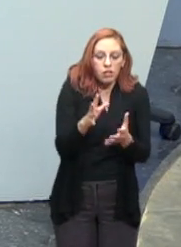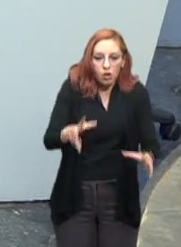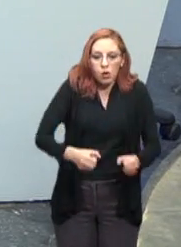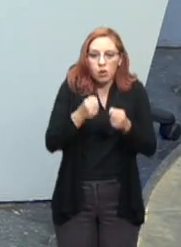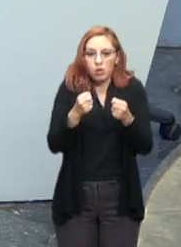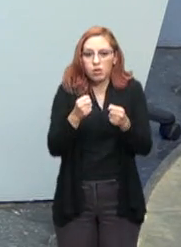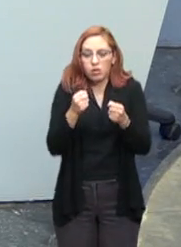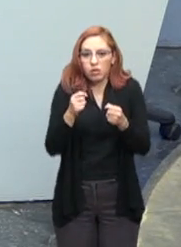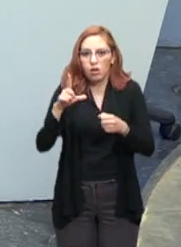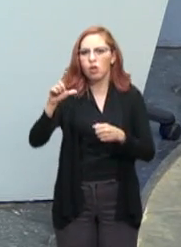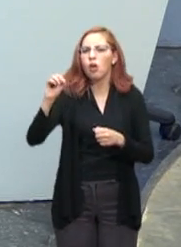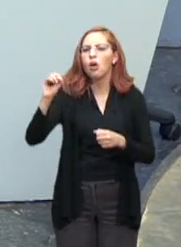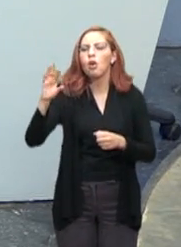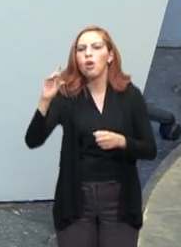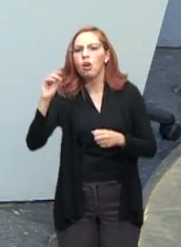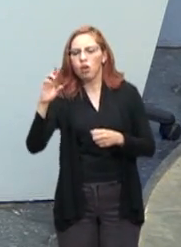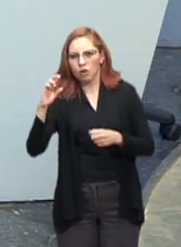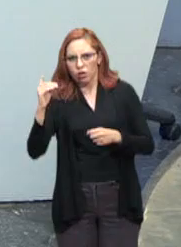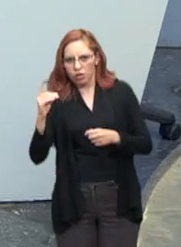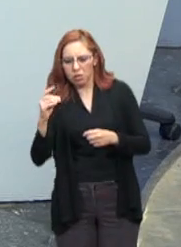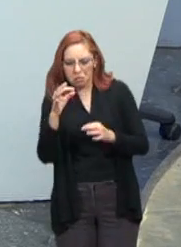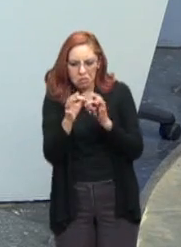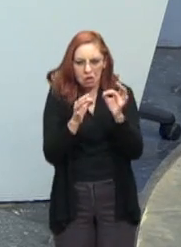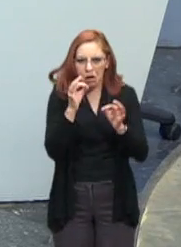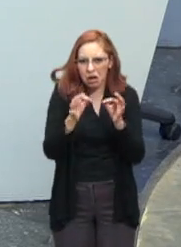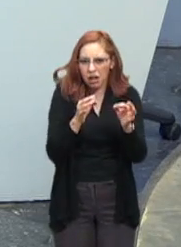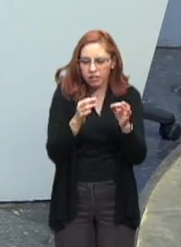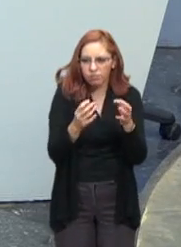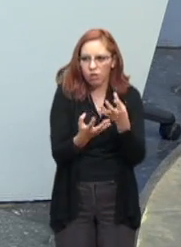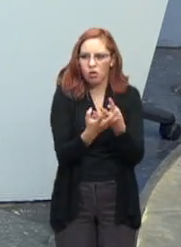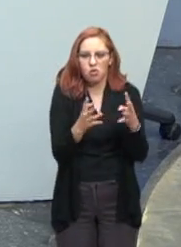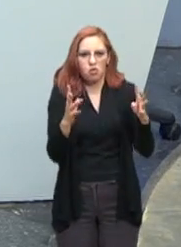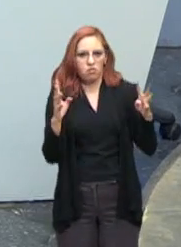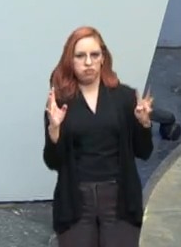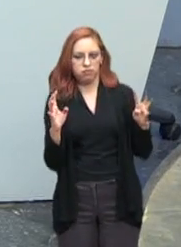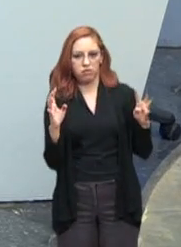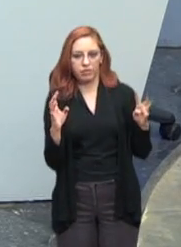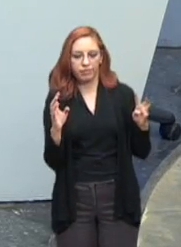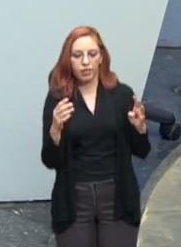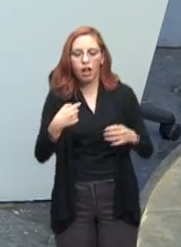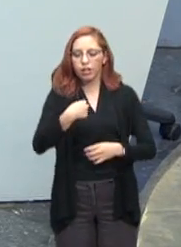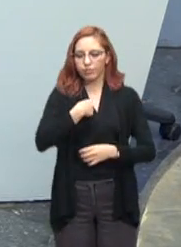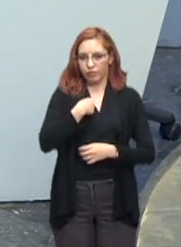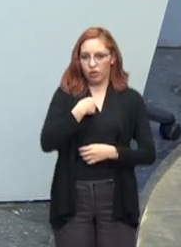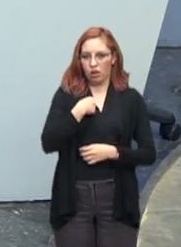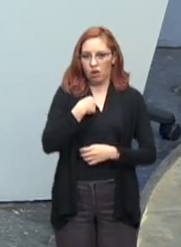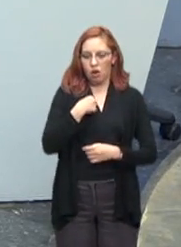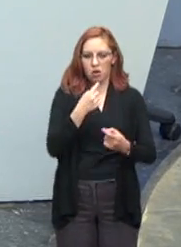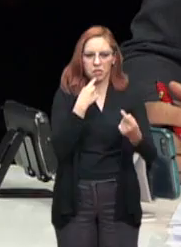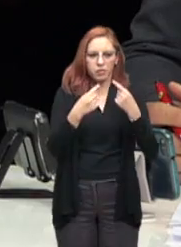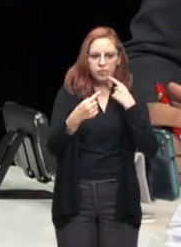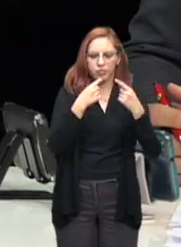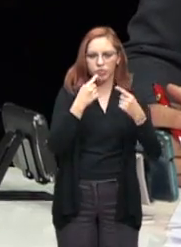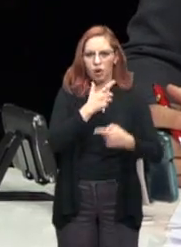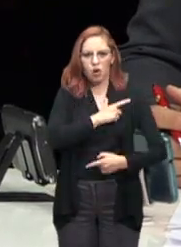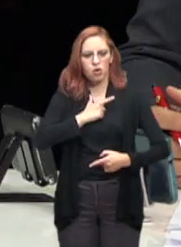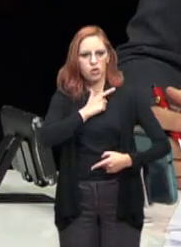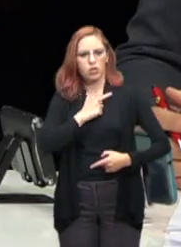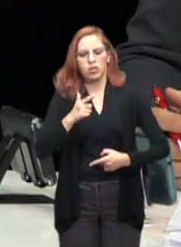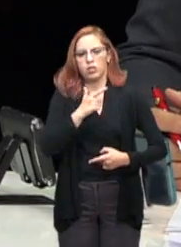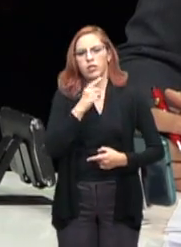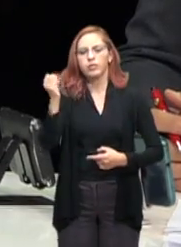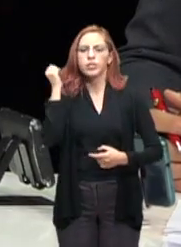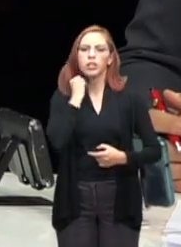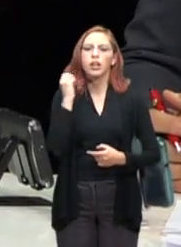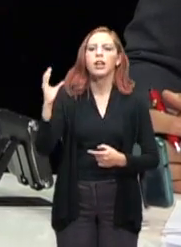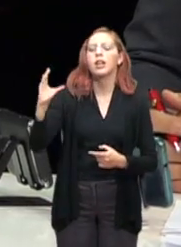Molecula y sus secuaces. Yo digo, me voy a quedar con, hubo un comentario que me gustó de la senadora Claudia Ruiz. Y